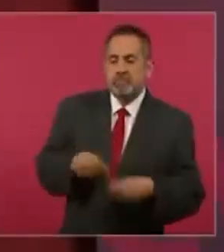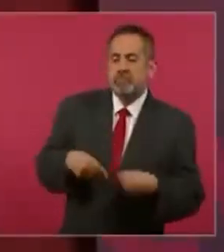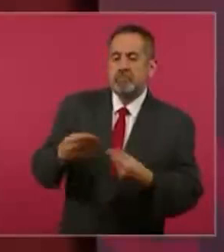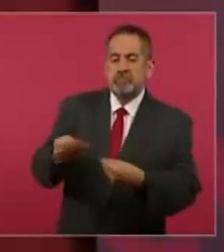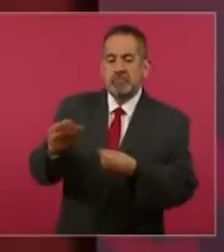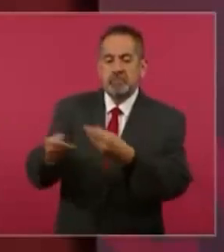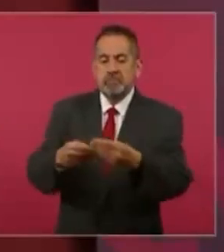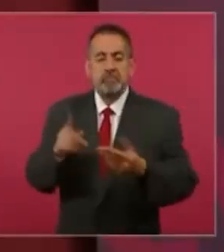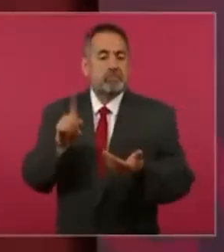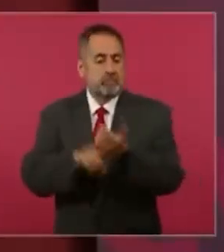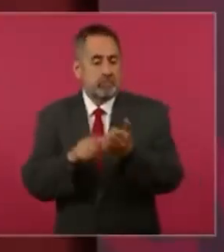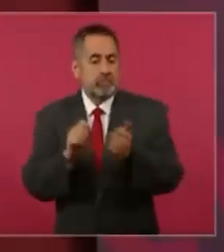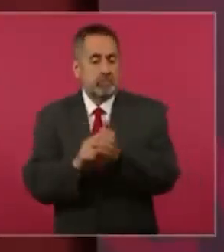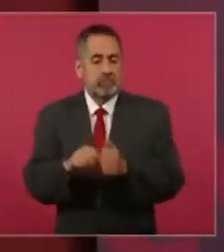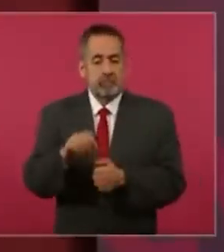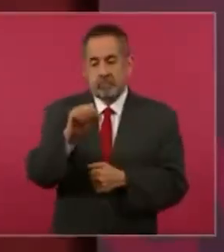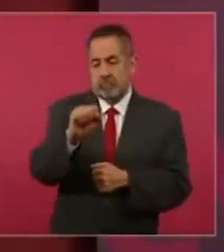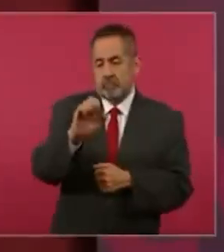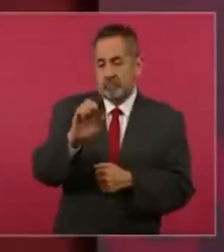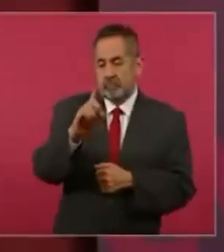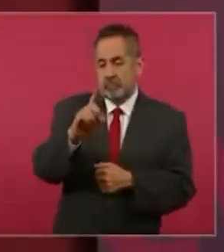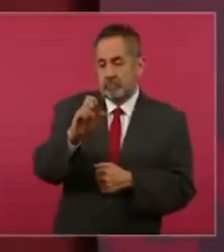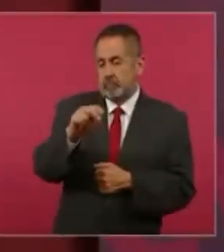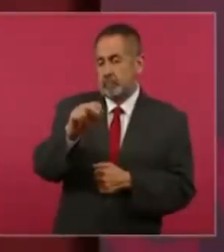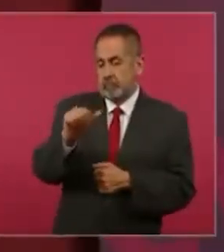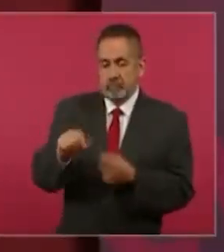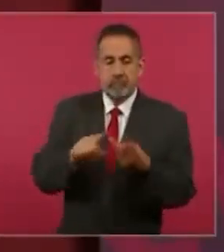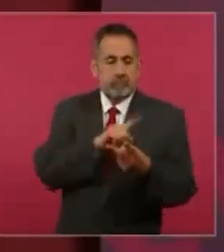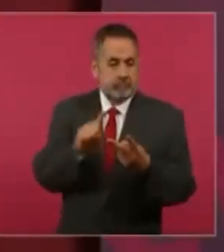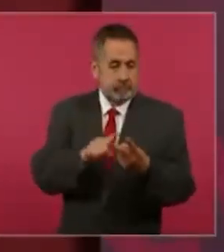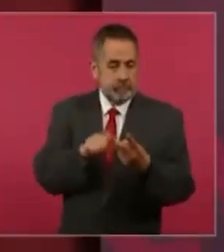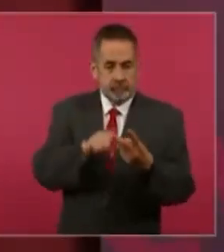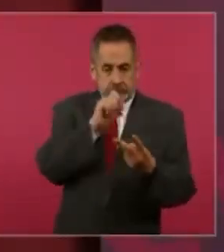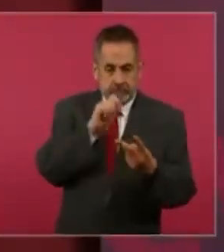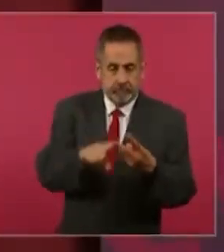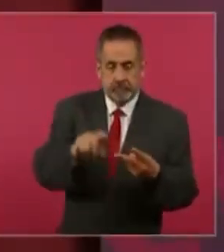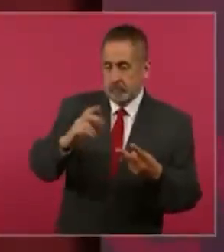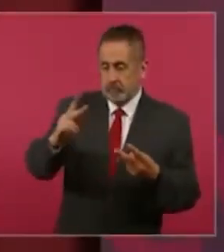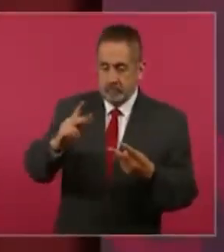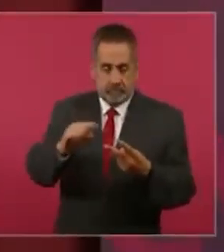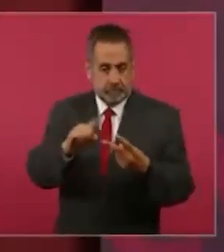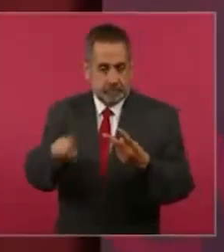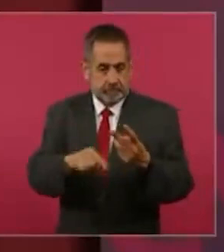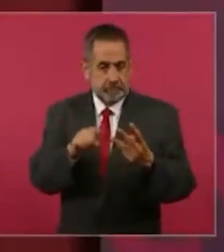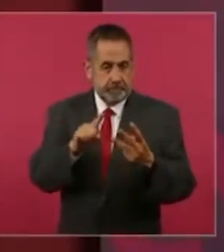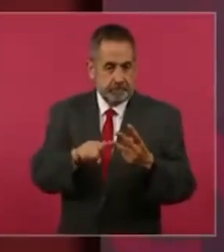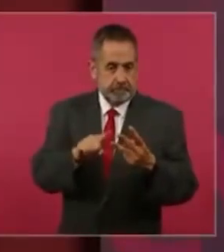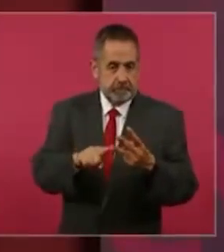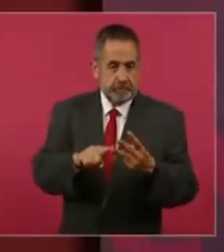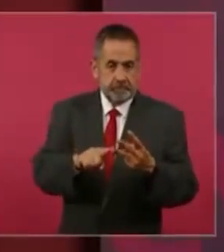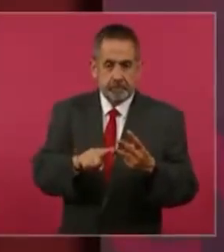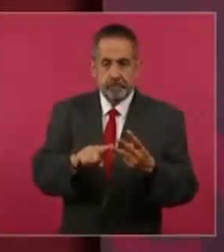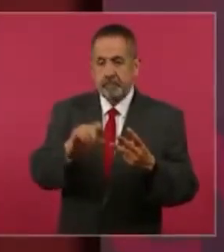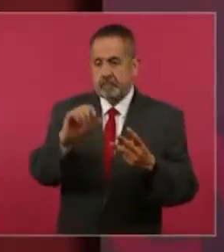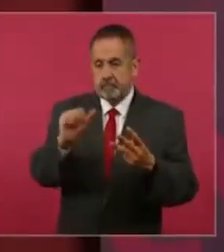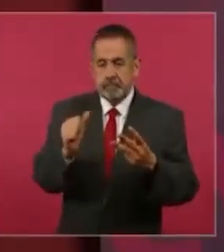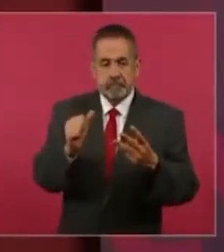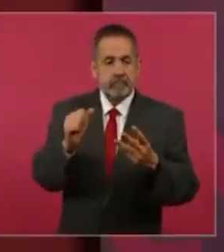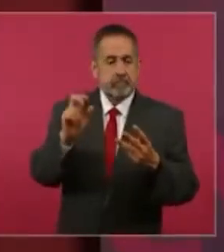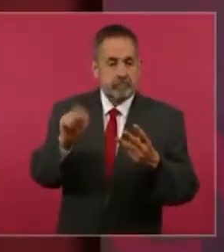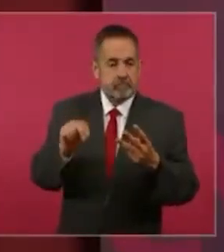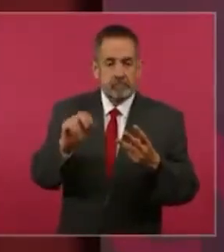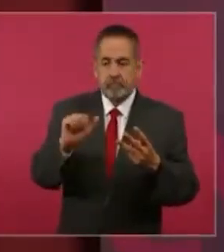la Secretaría de la Defensa Nacional, también la Secretaría de Hacienda, la Agencia Nacional de